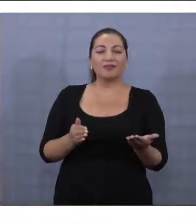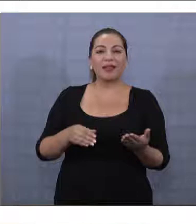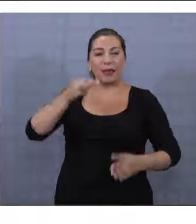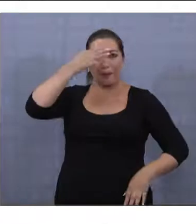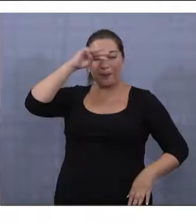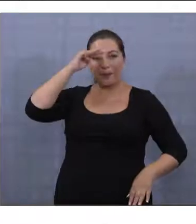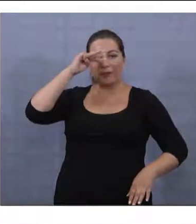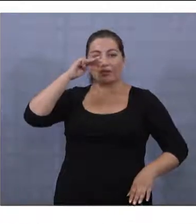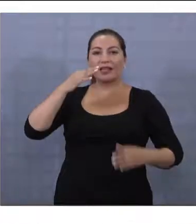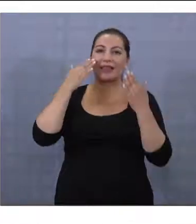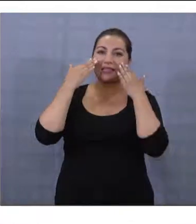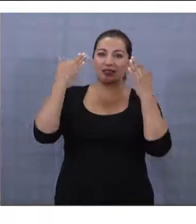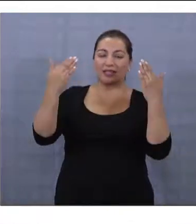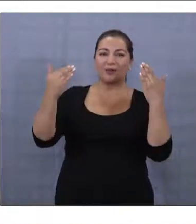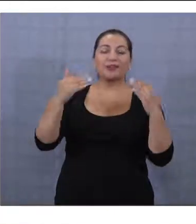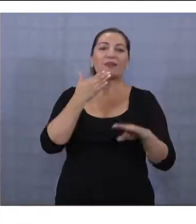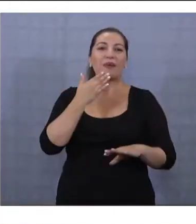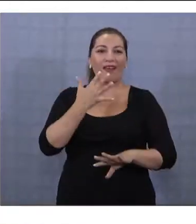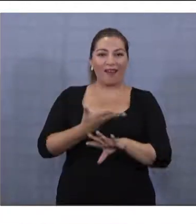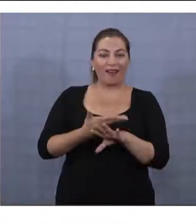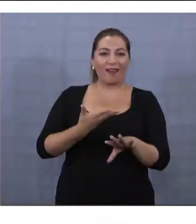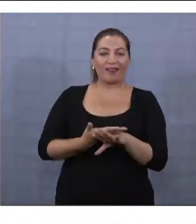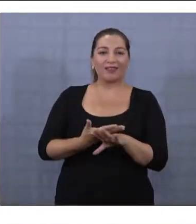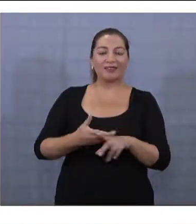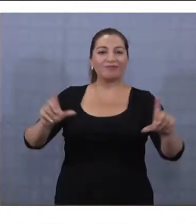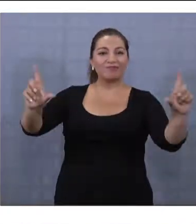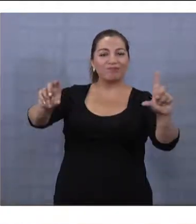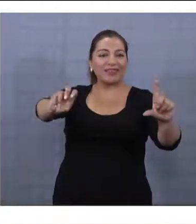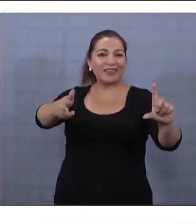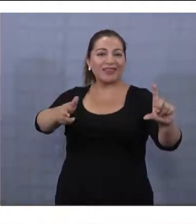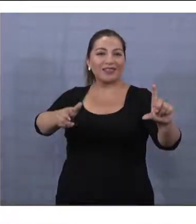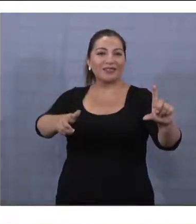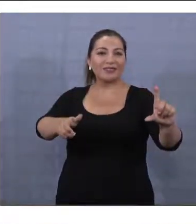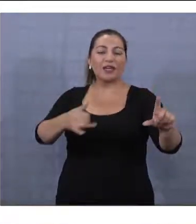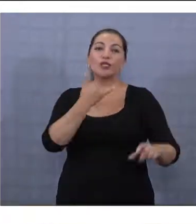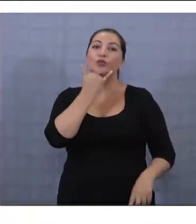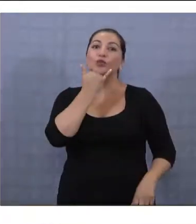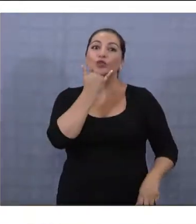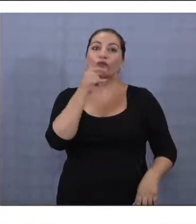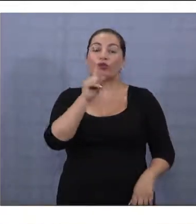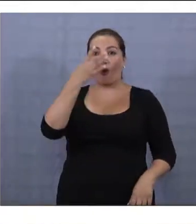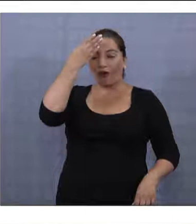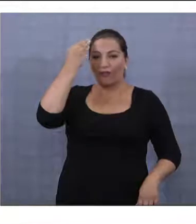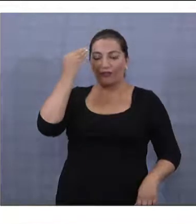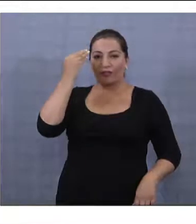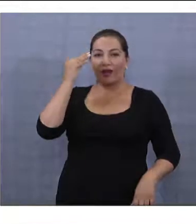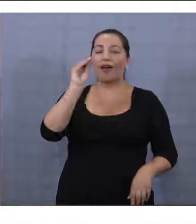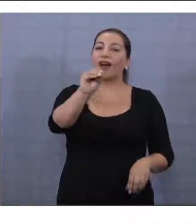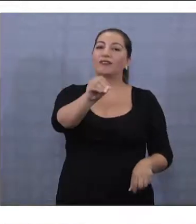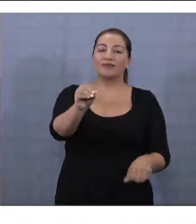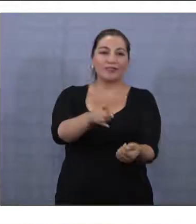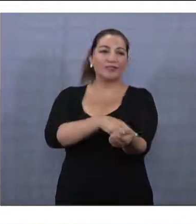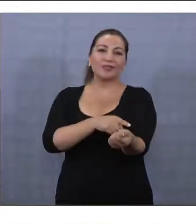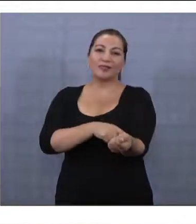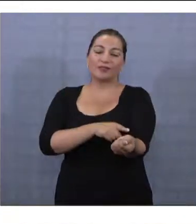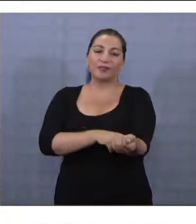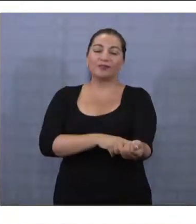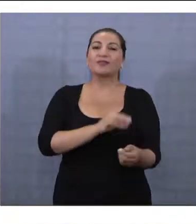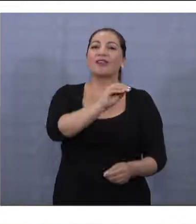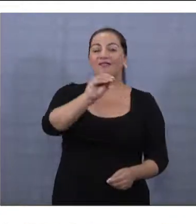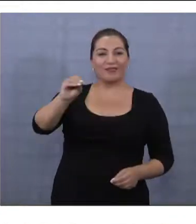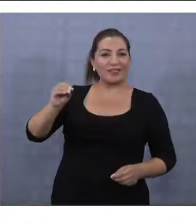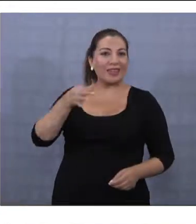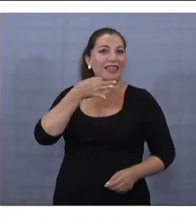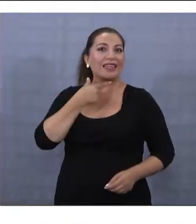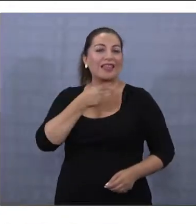México, otro saludito que nos llega entonces a través de la transmisión de YouTube. No se olviden, díganle a su familia, a sus amigos, a todos